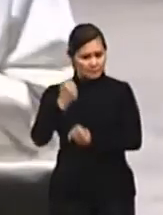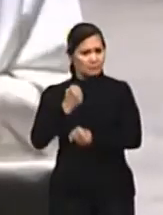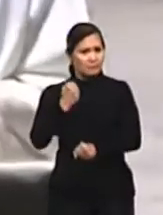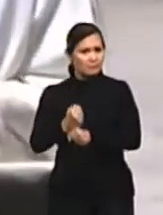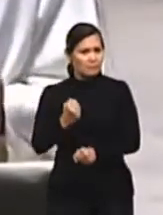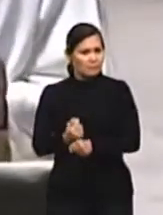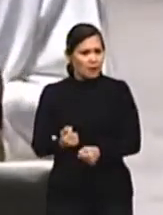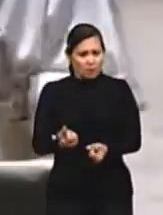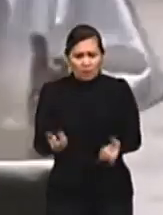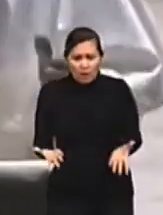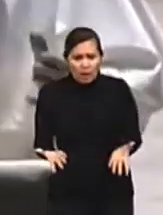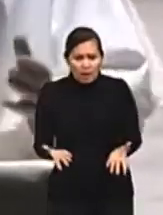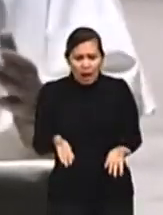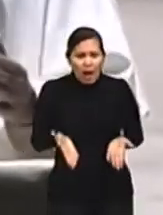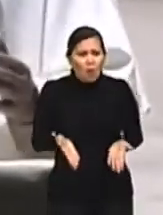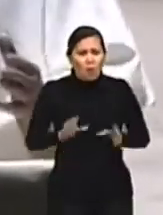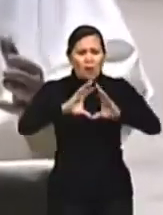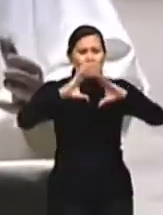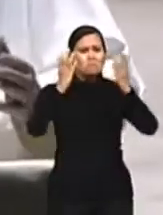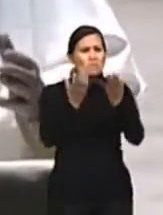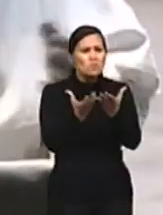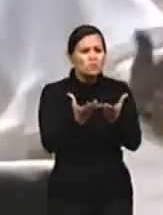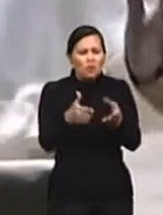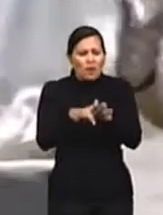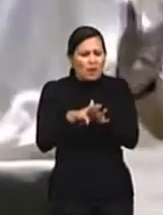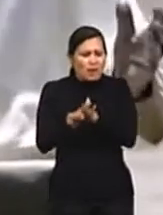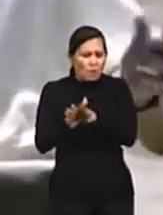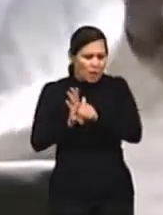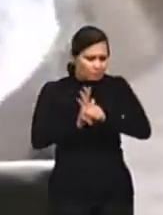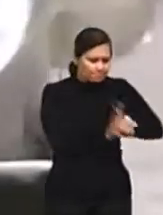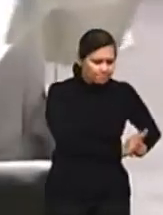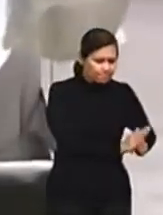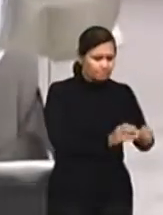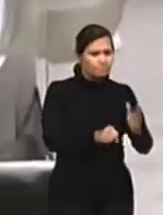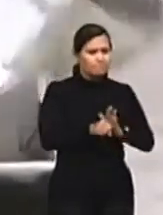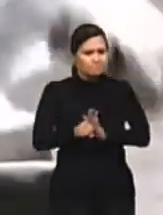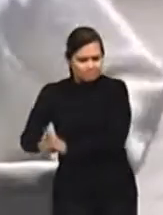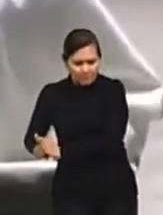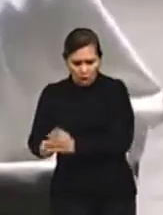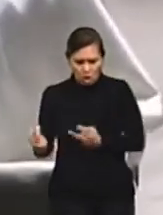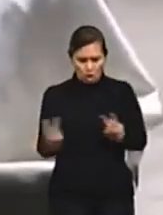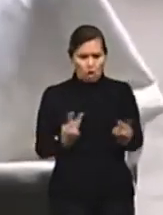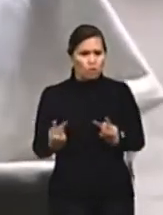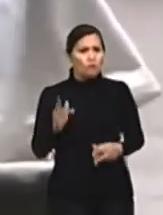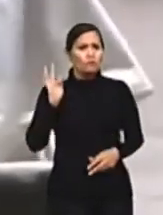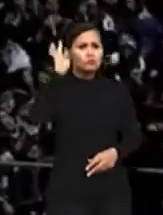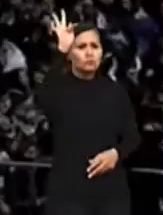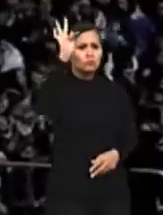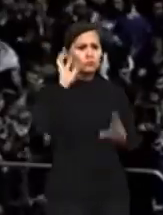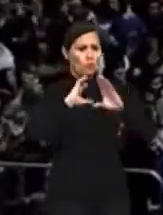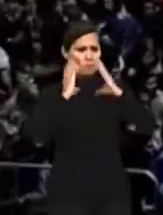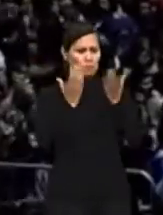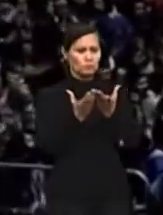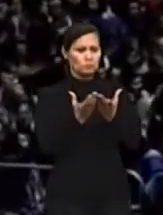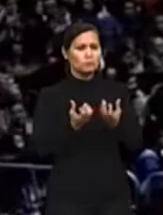trabajo. O sea, esta civilización nos ha llevado a excluir las dos puntas, que son el futuro nuestro. Entonces,